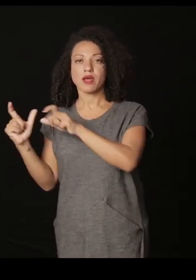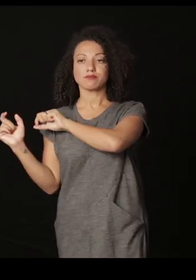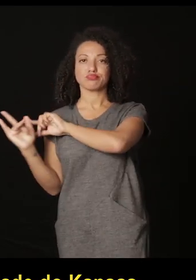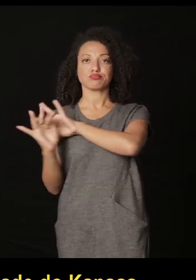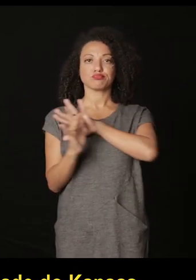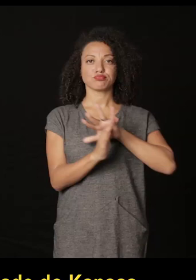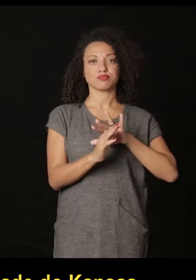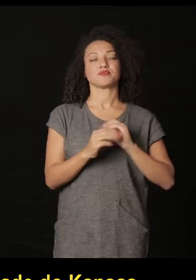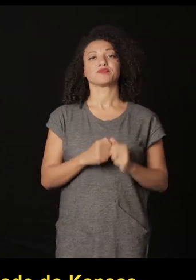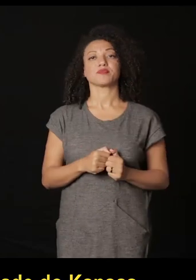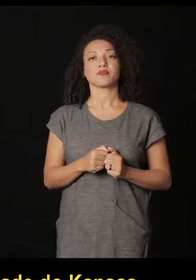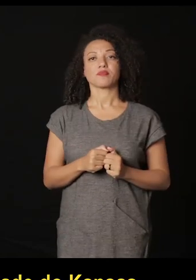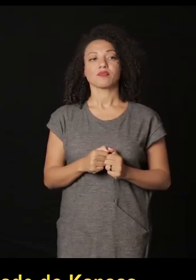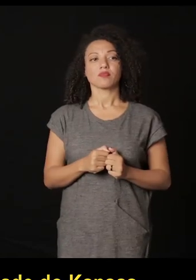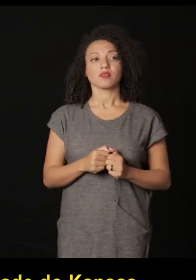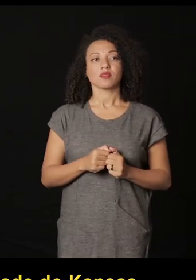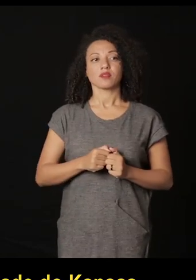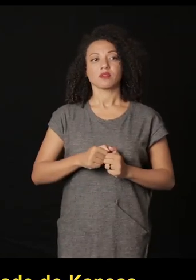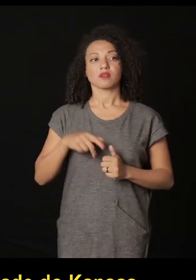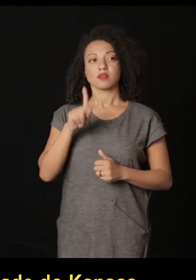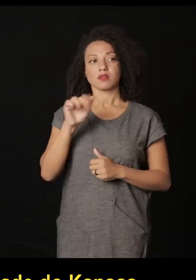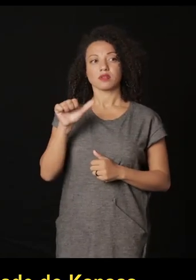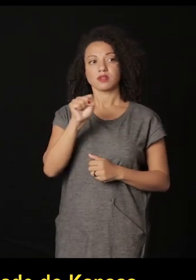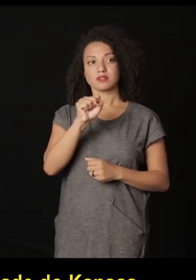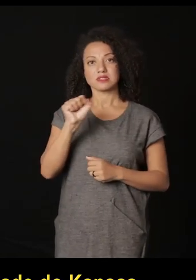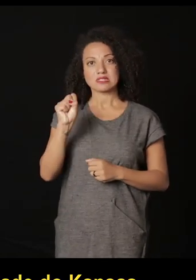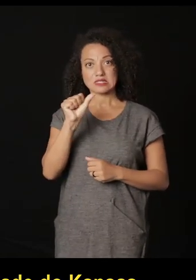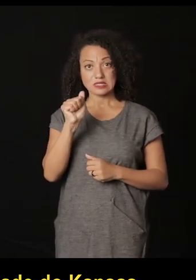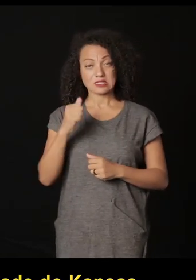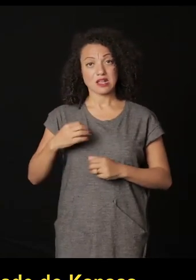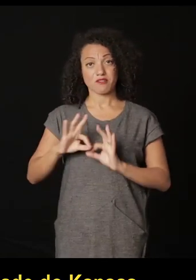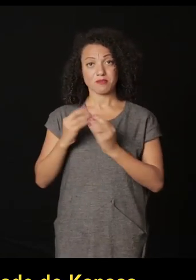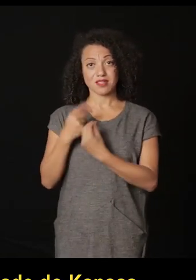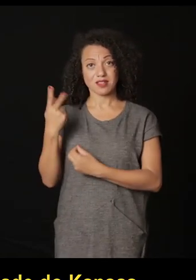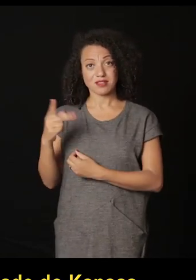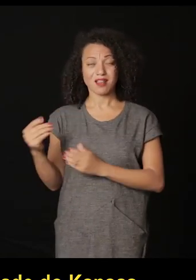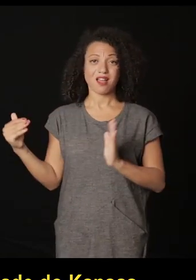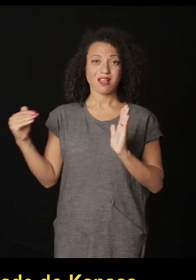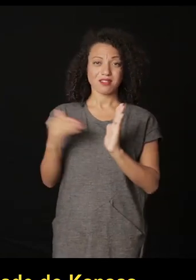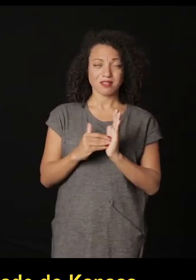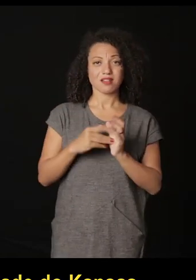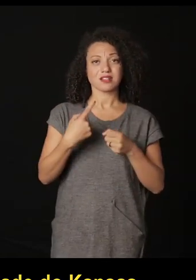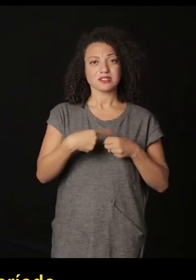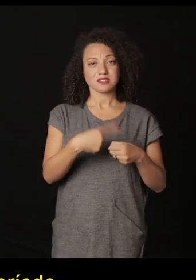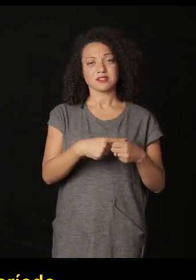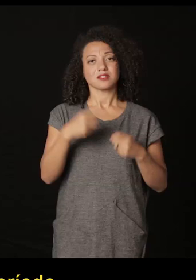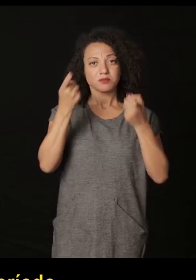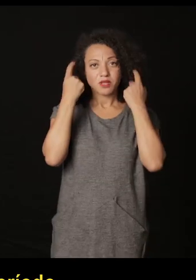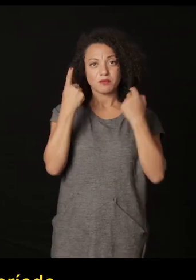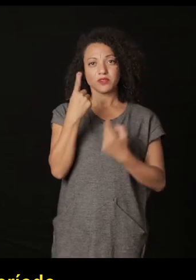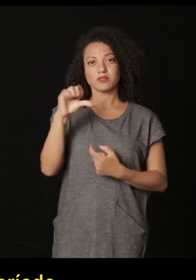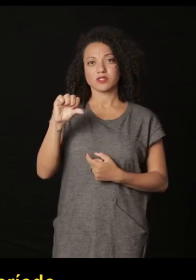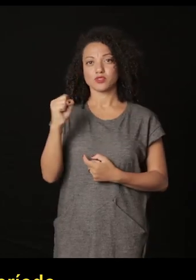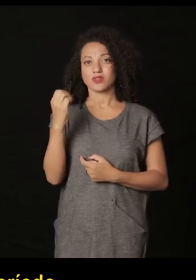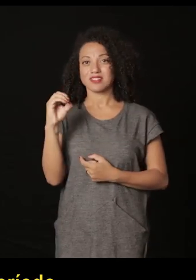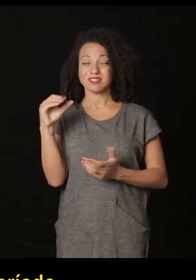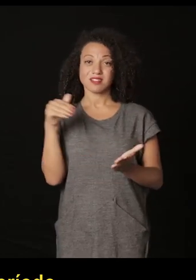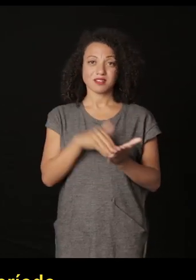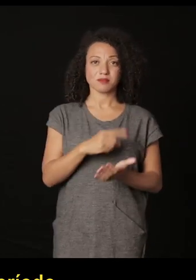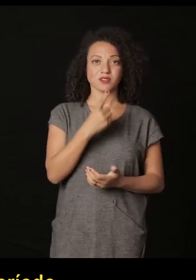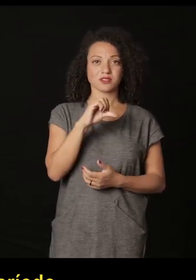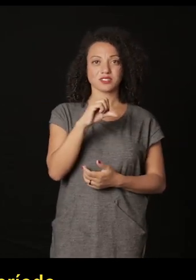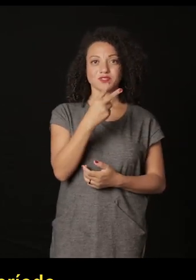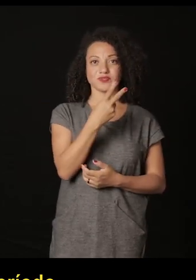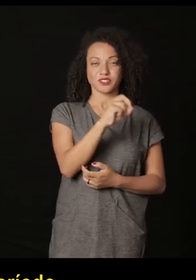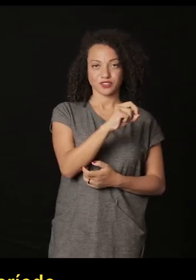y se planteó de un périplo desde Kansas City que es de donde procede su familia hasta la ciudad de México en un